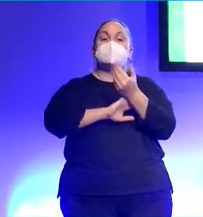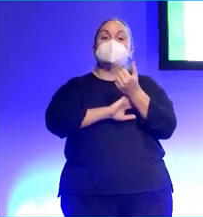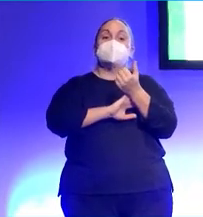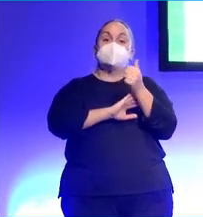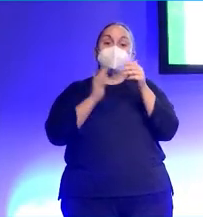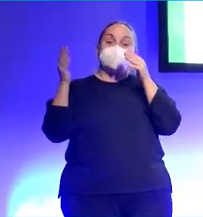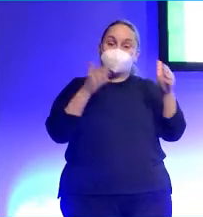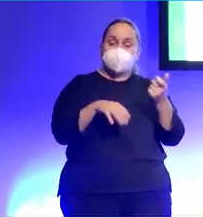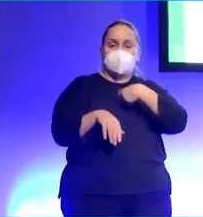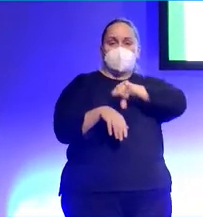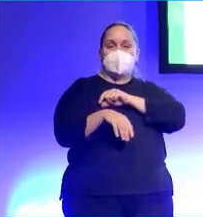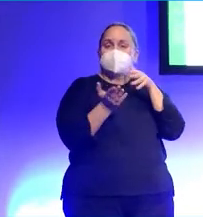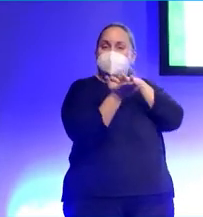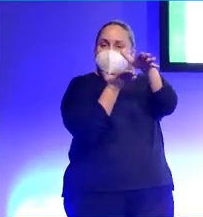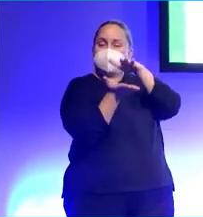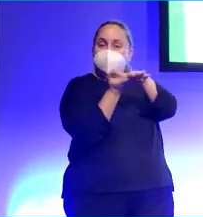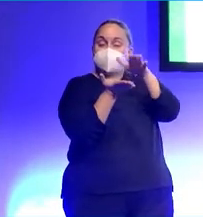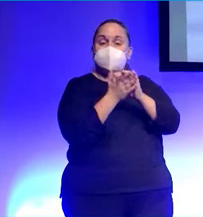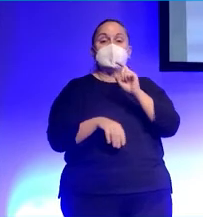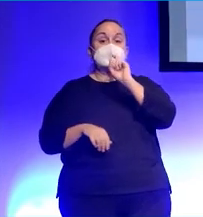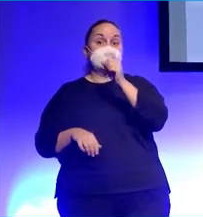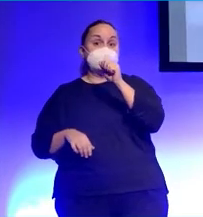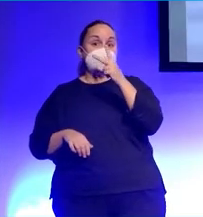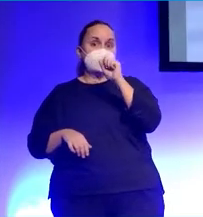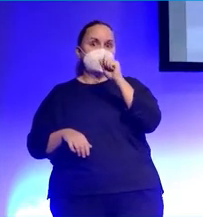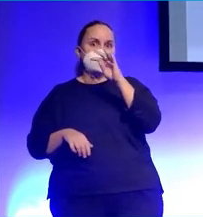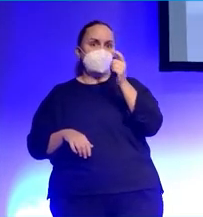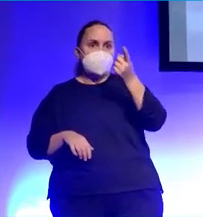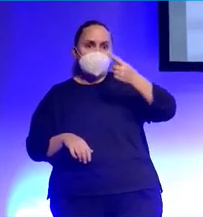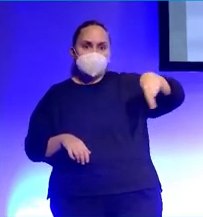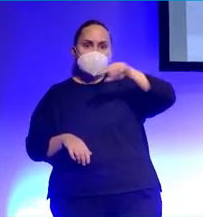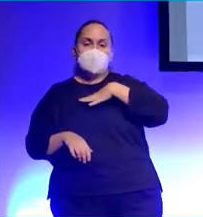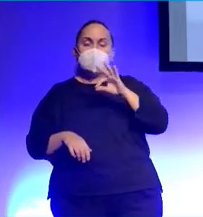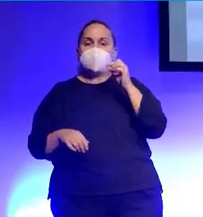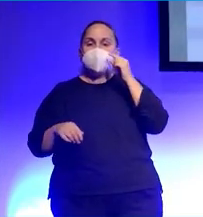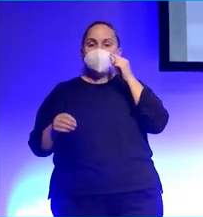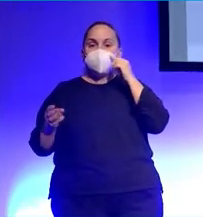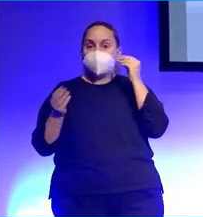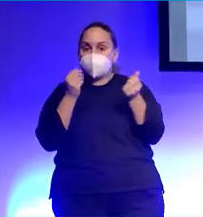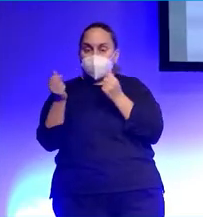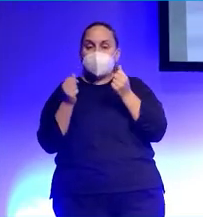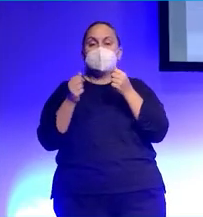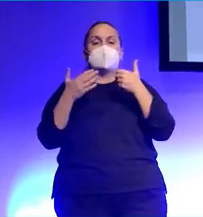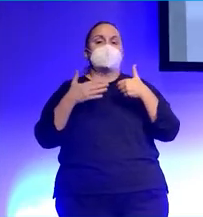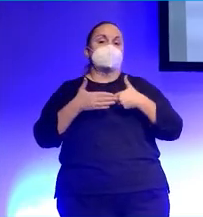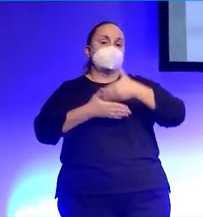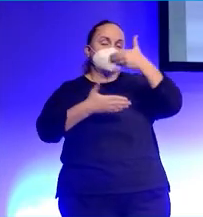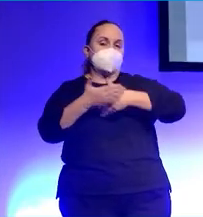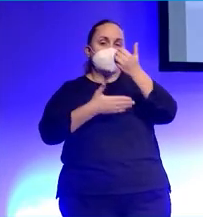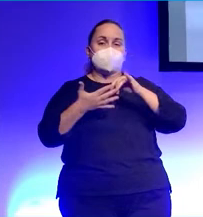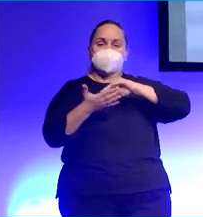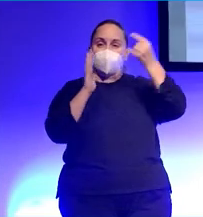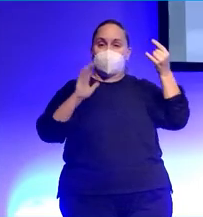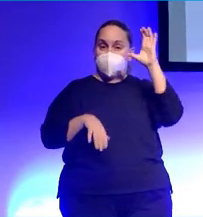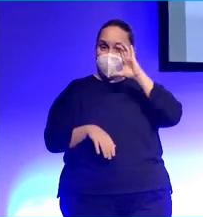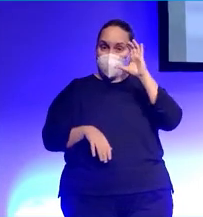yo, es la de publishing, que es editorial. Sataka es lo que quizás más os puede sonar a muchos. Es publicación sobre tecnología y ciencia, un medio. Y también estoy un